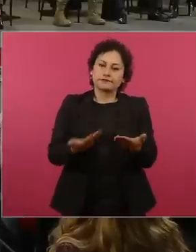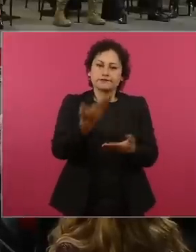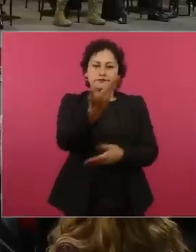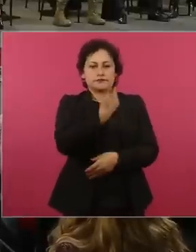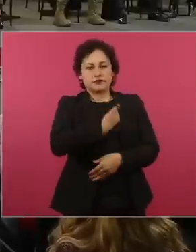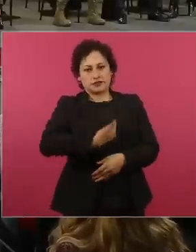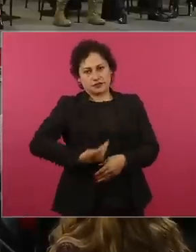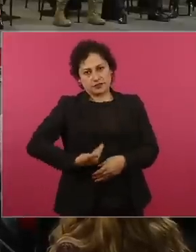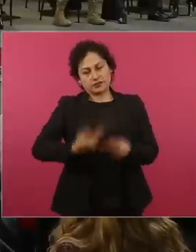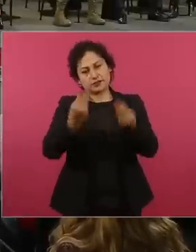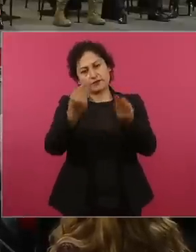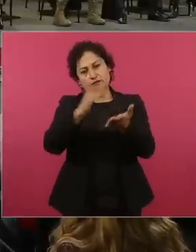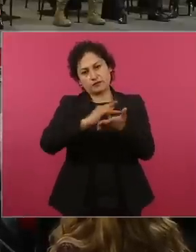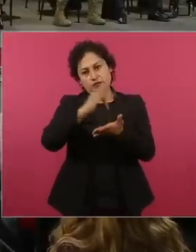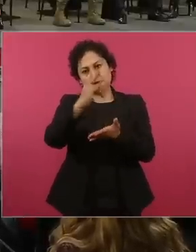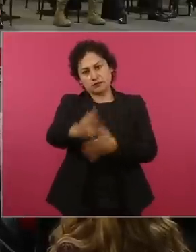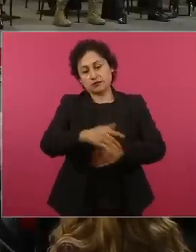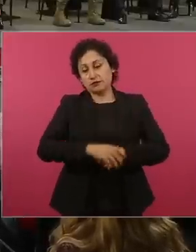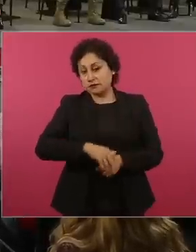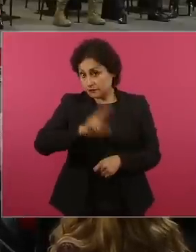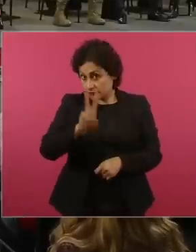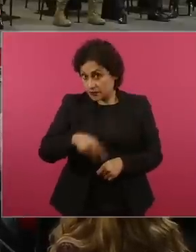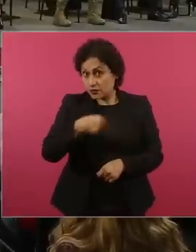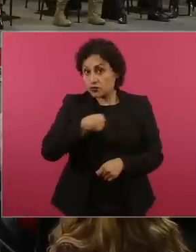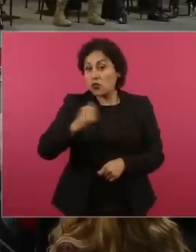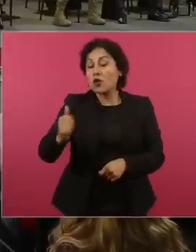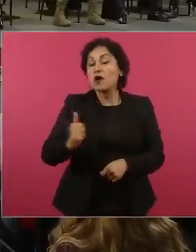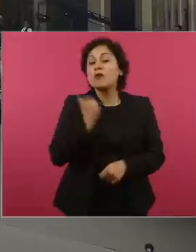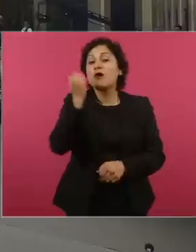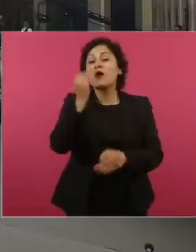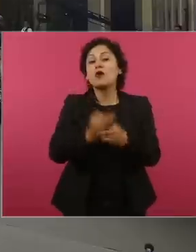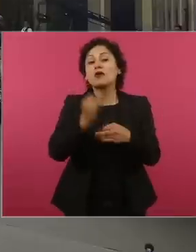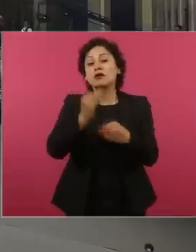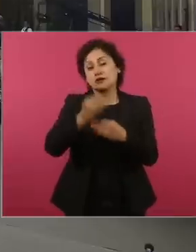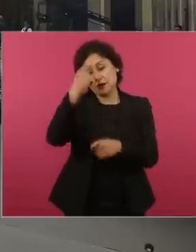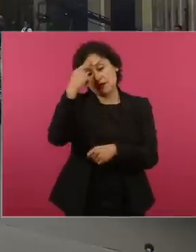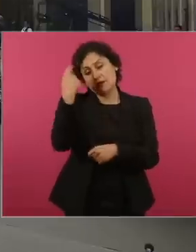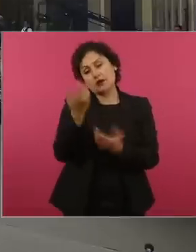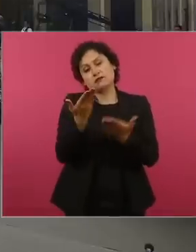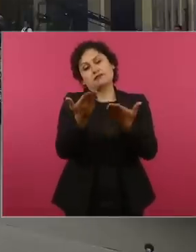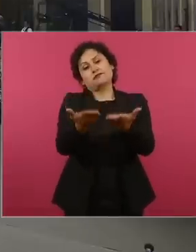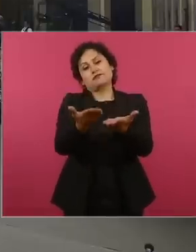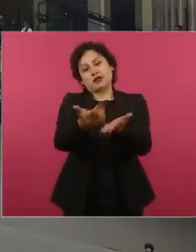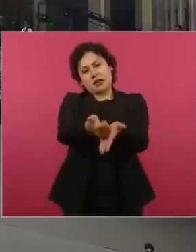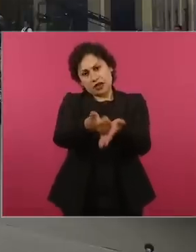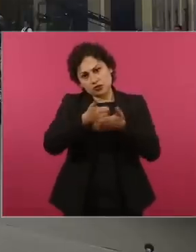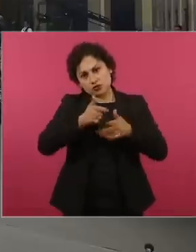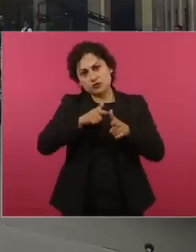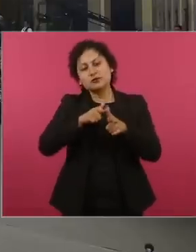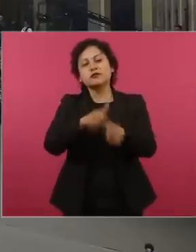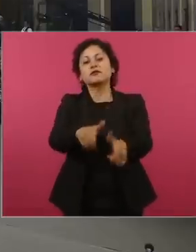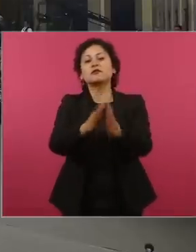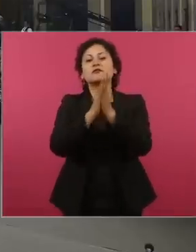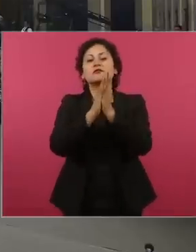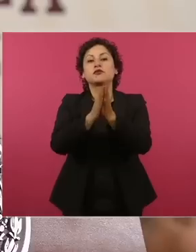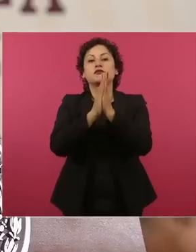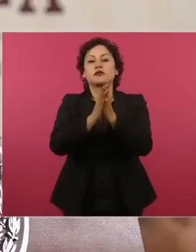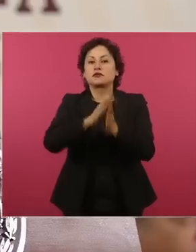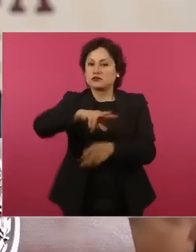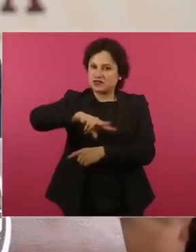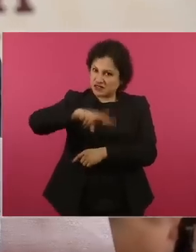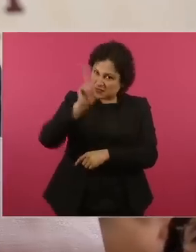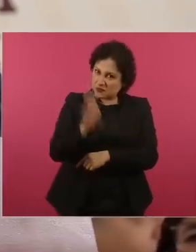y no omito la ocasión para seguirle solicitando el apoyo. Los verdaderos responsables de este quebranto,